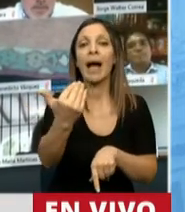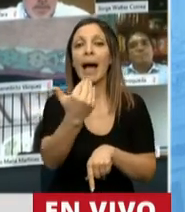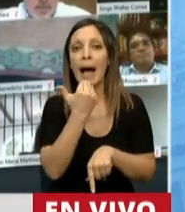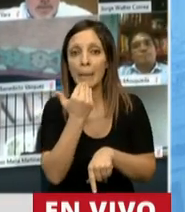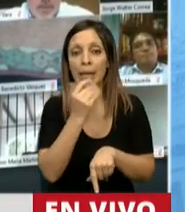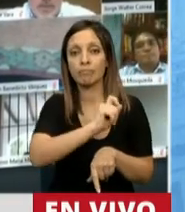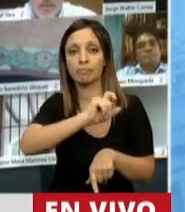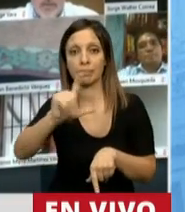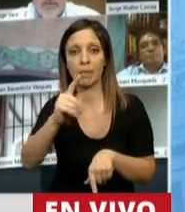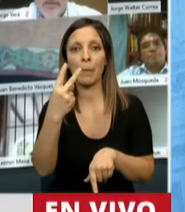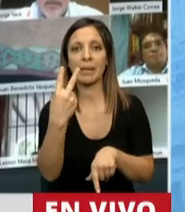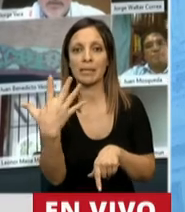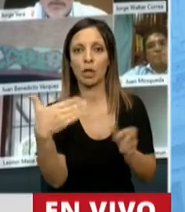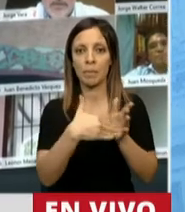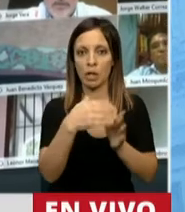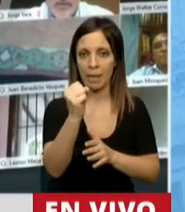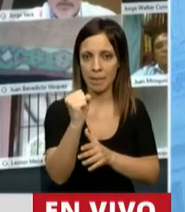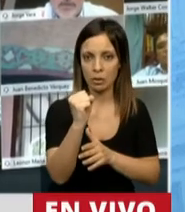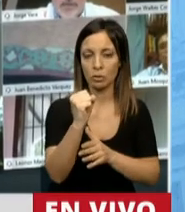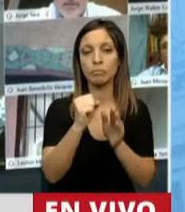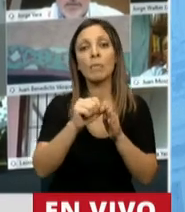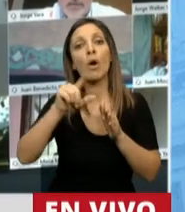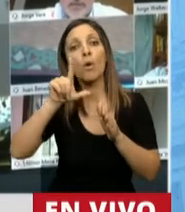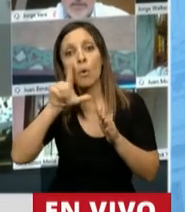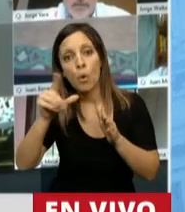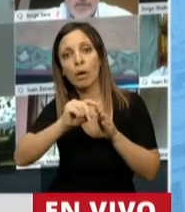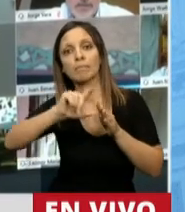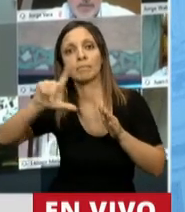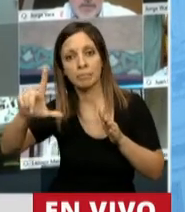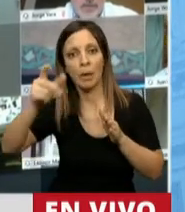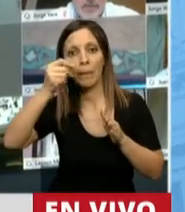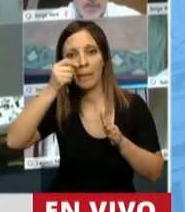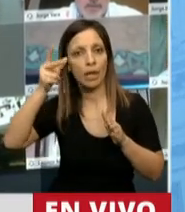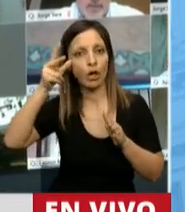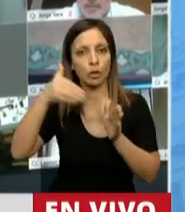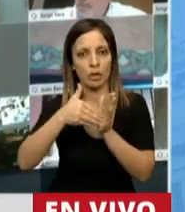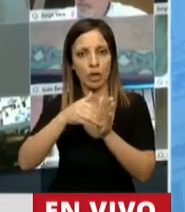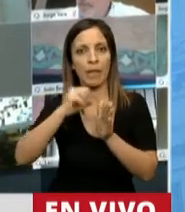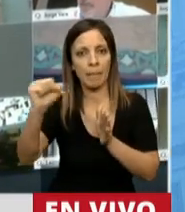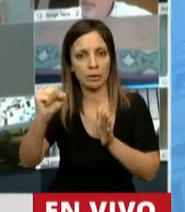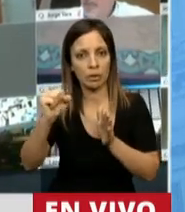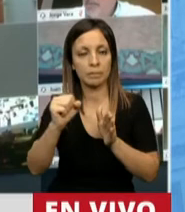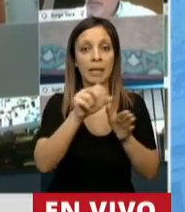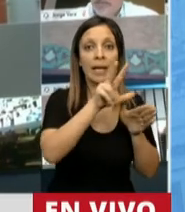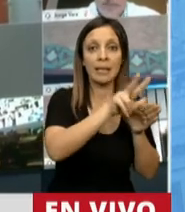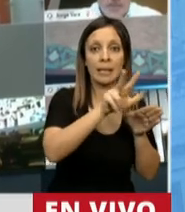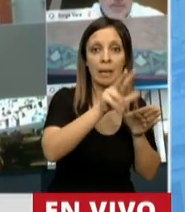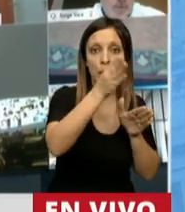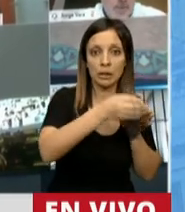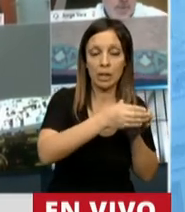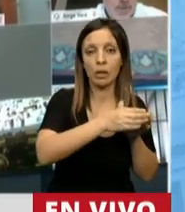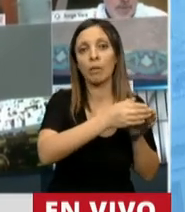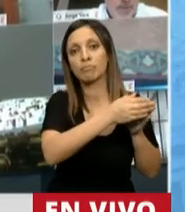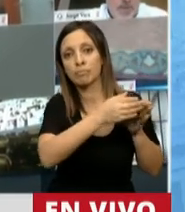aumentaron a 25 millones de pesos y en julio se incrementaron a 28 millones de pesos, es decir, un 33% de